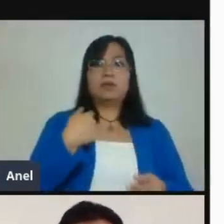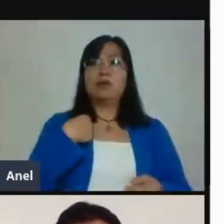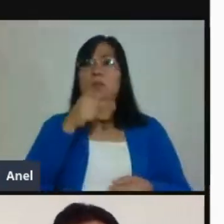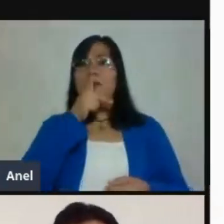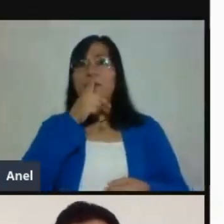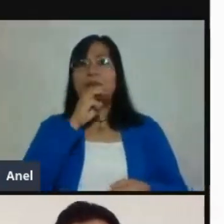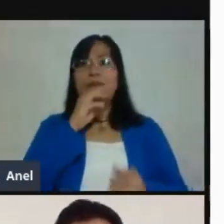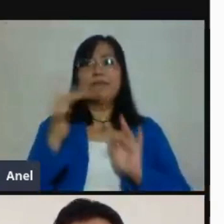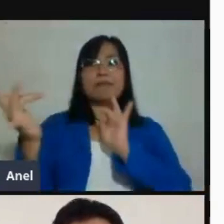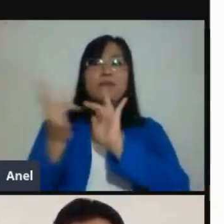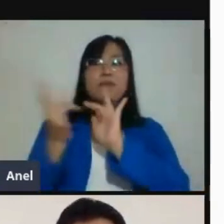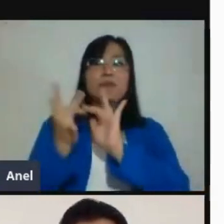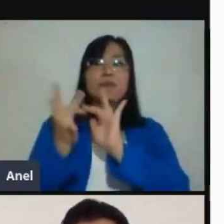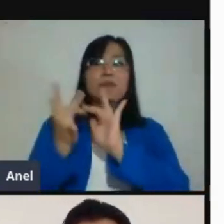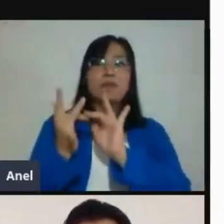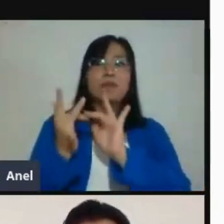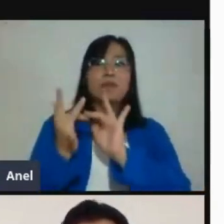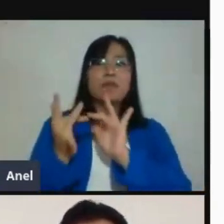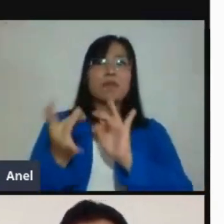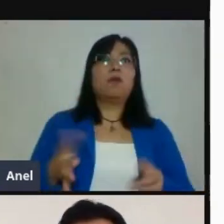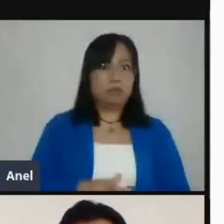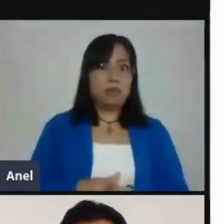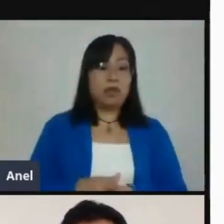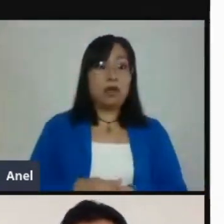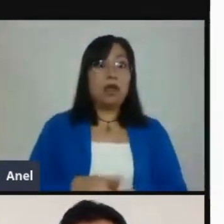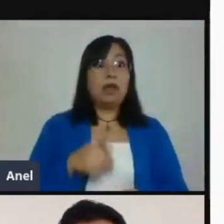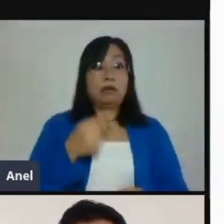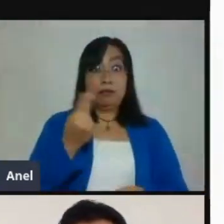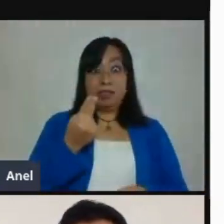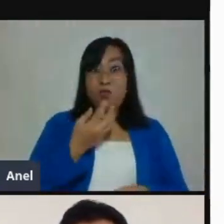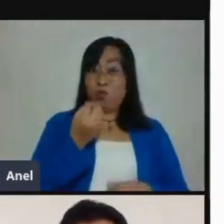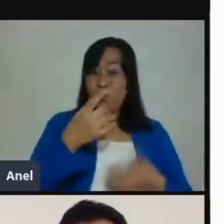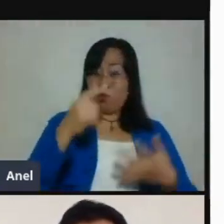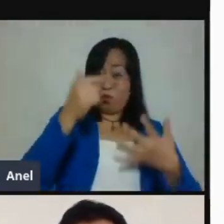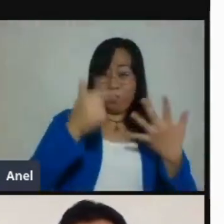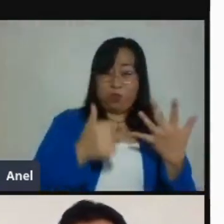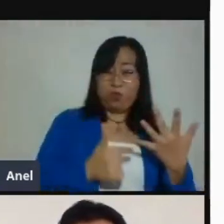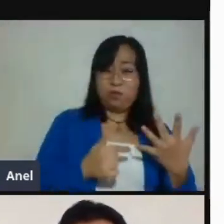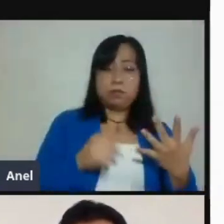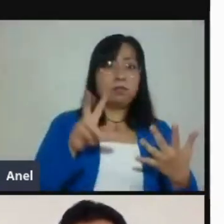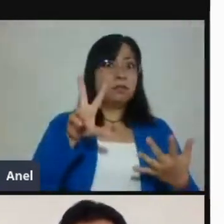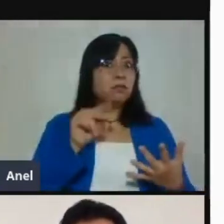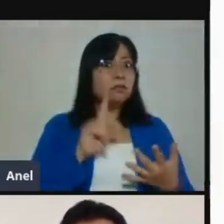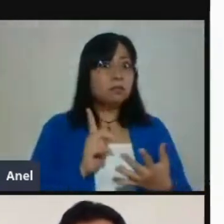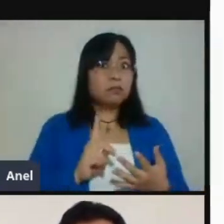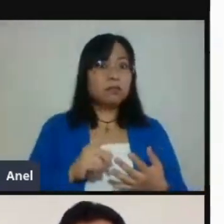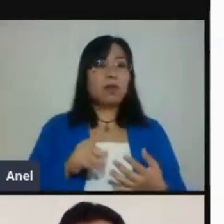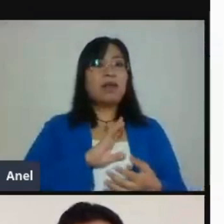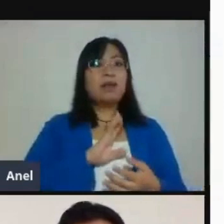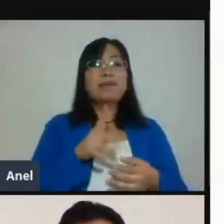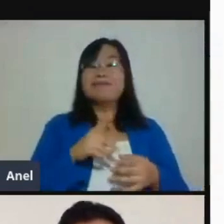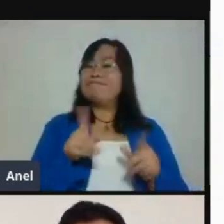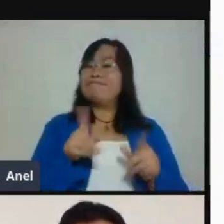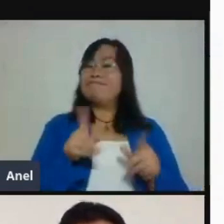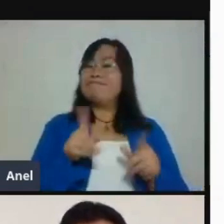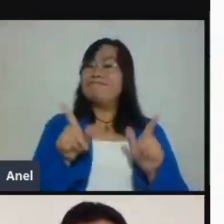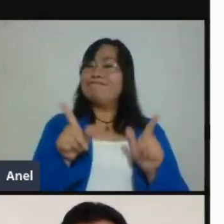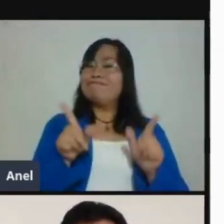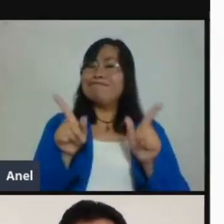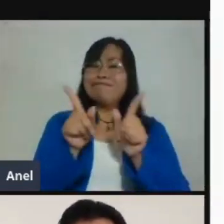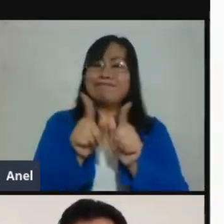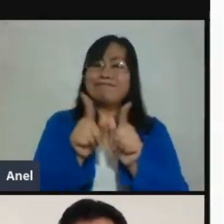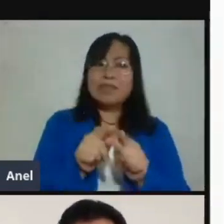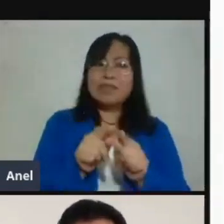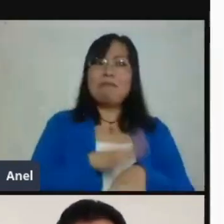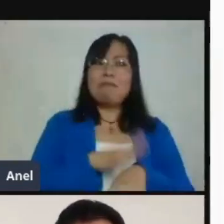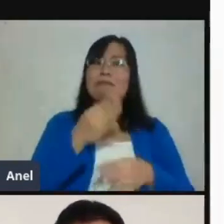cuántos son los necesarios. La respuesta que yo les puedo dar es, son los que tú requieras primero para